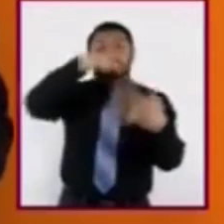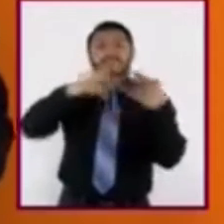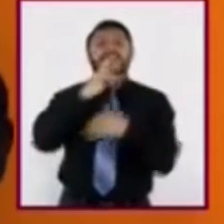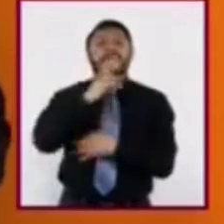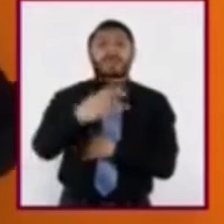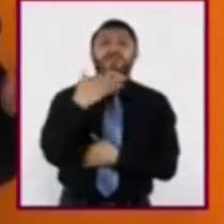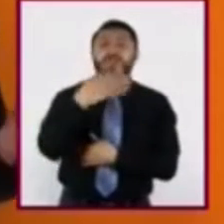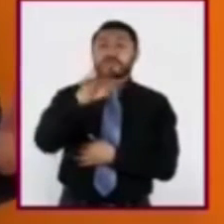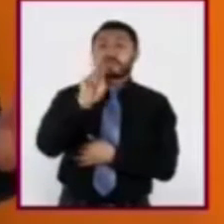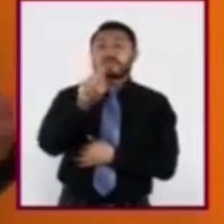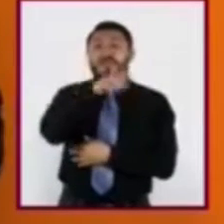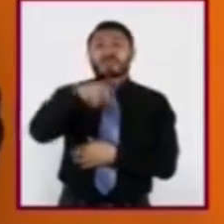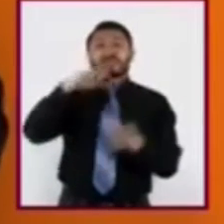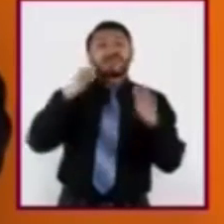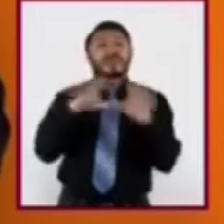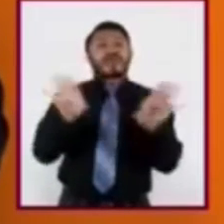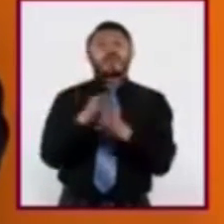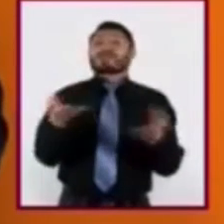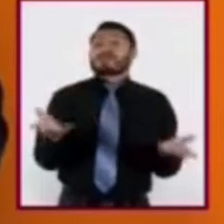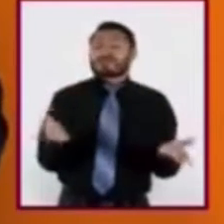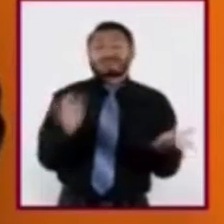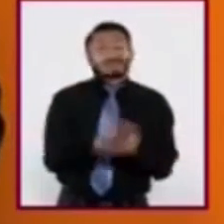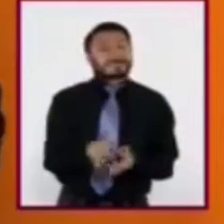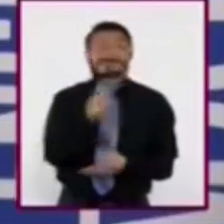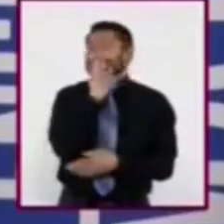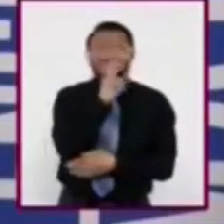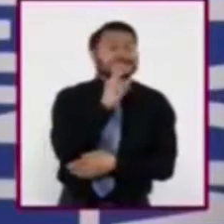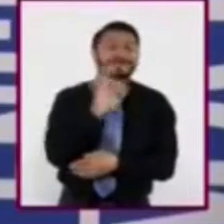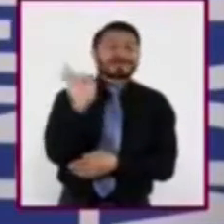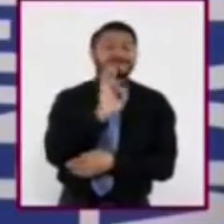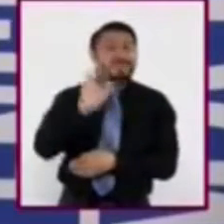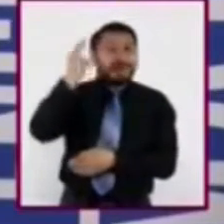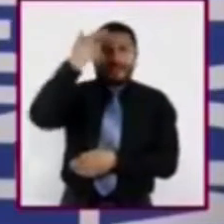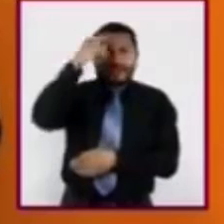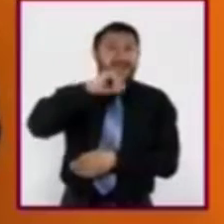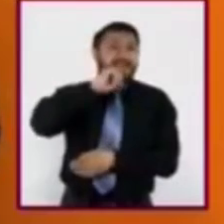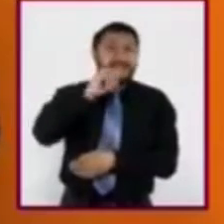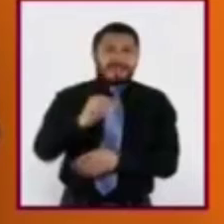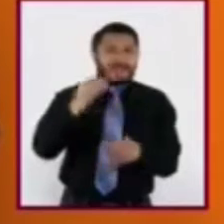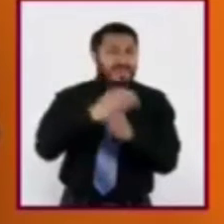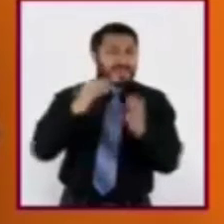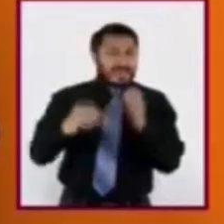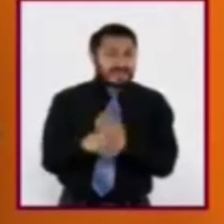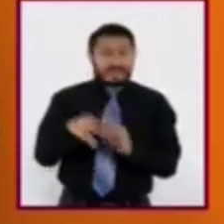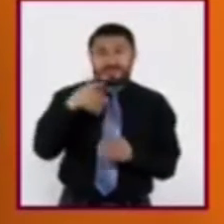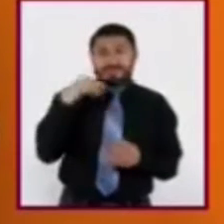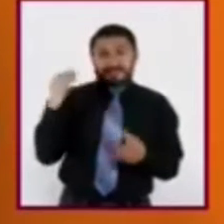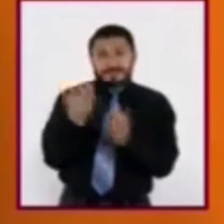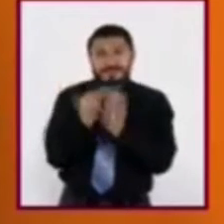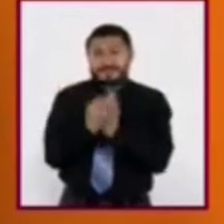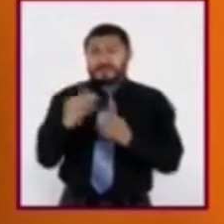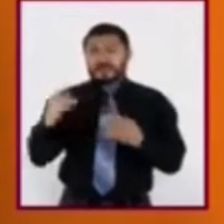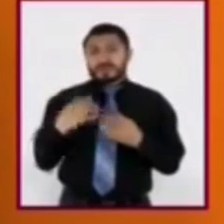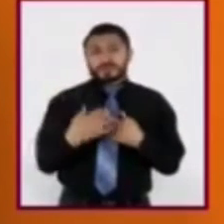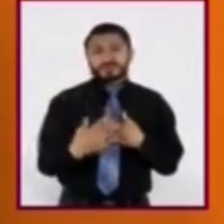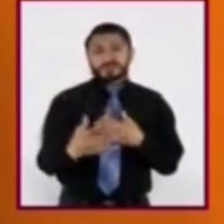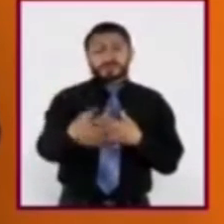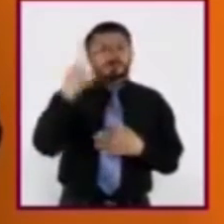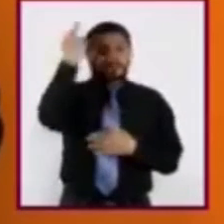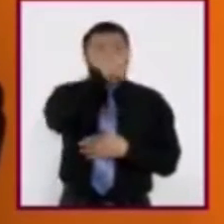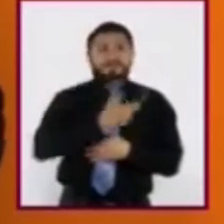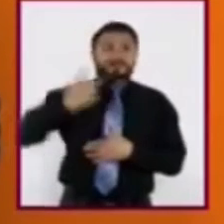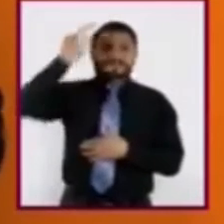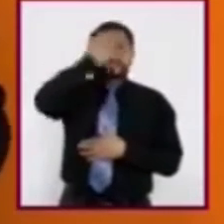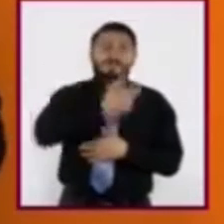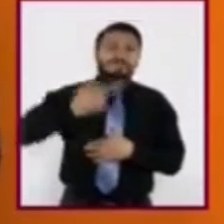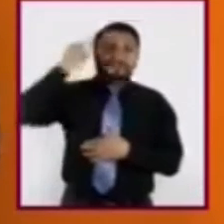Allá en casa, ¿cómo les fue? No se preocupen si no recordaron algunas cosas. A lo largo de la sesión iremos repasando y